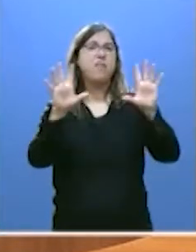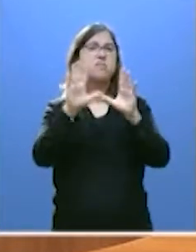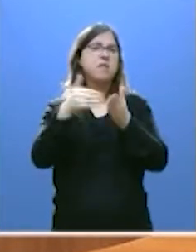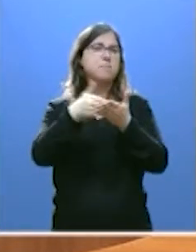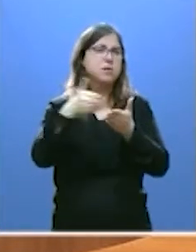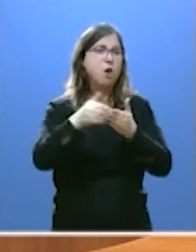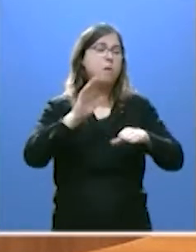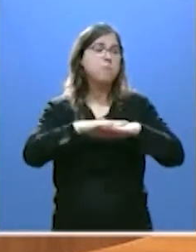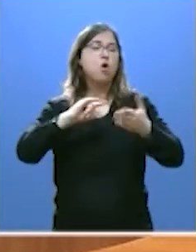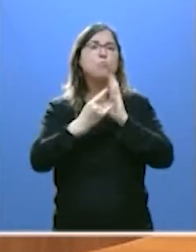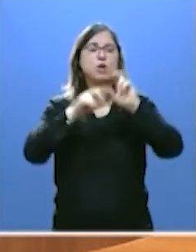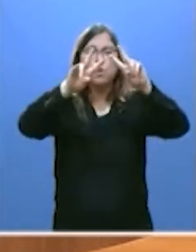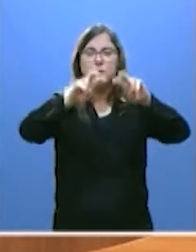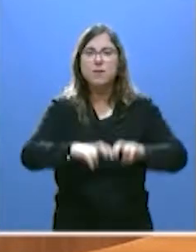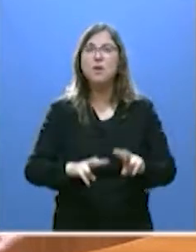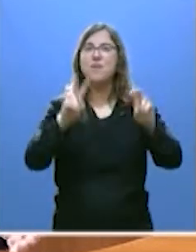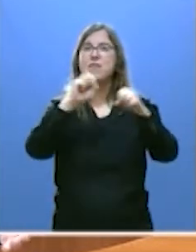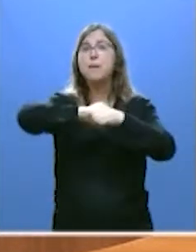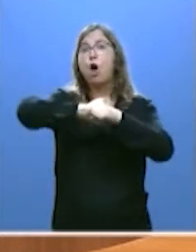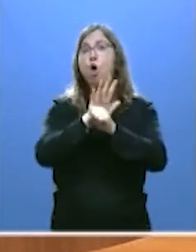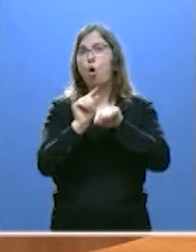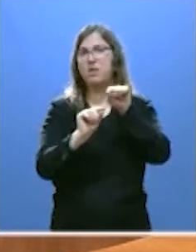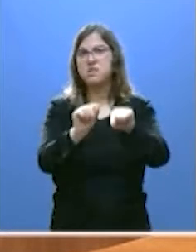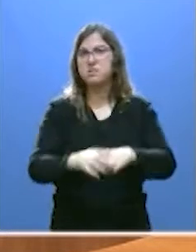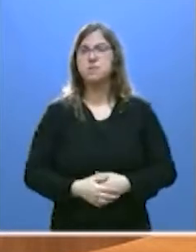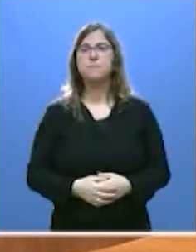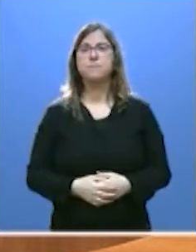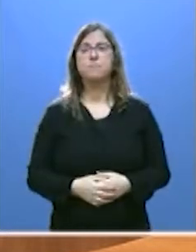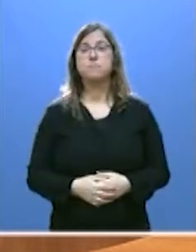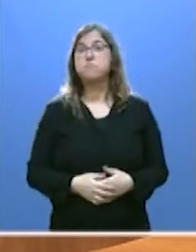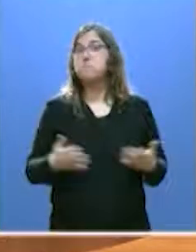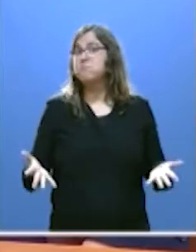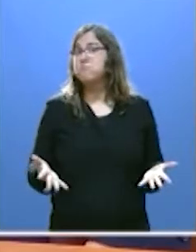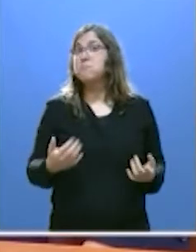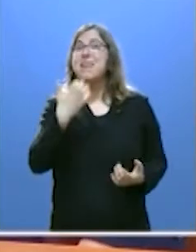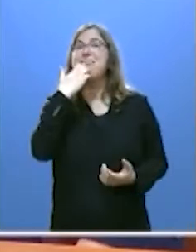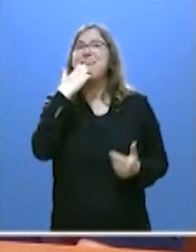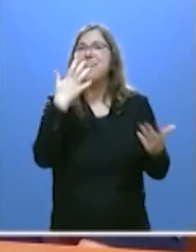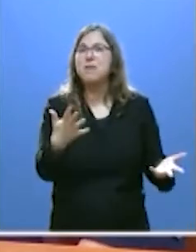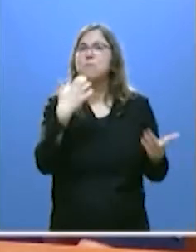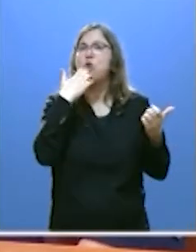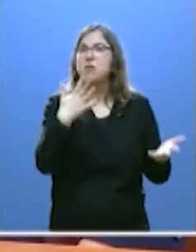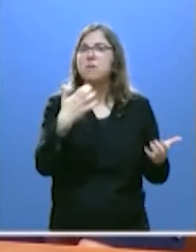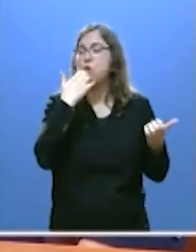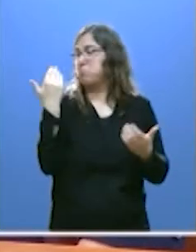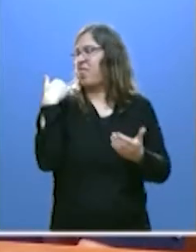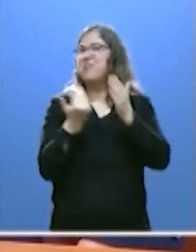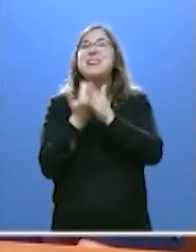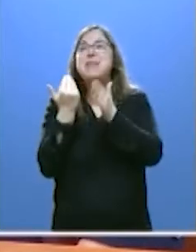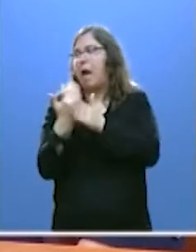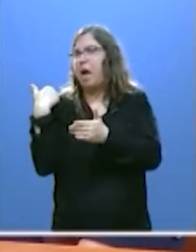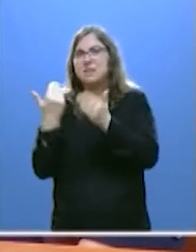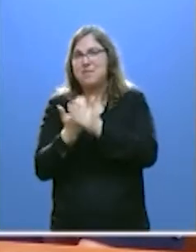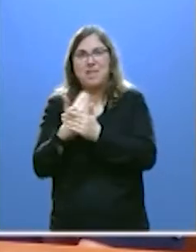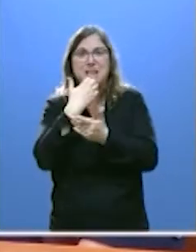para proyectos de investigación sobre COVID-19. Esto son algunos ejemplos de los últimos días, señor